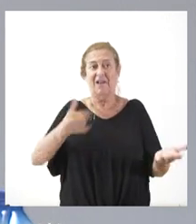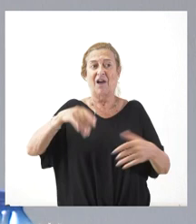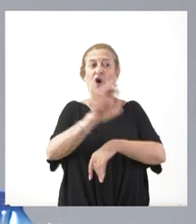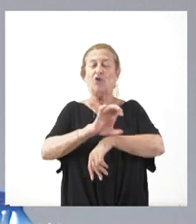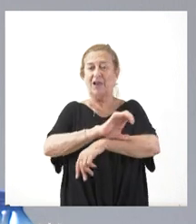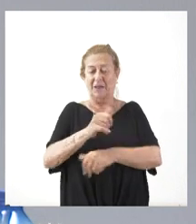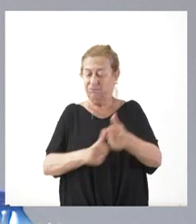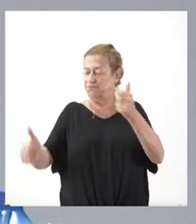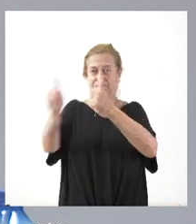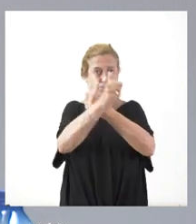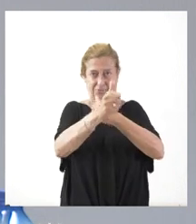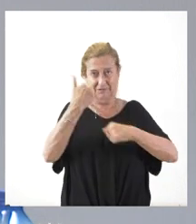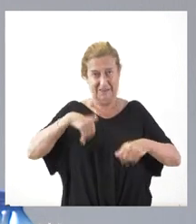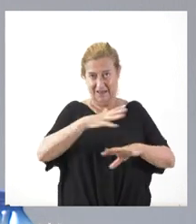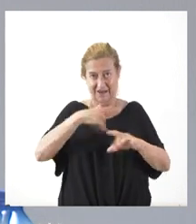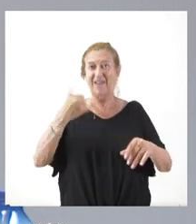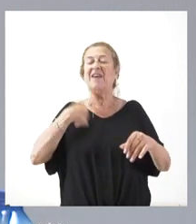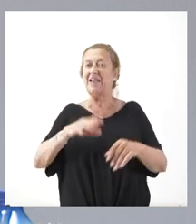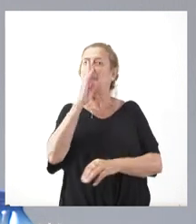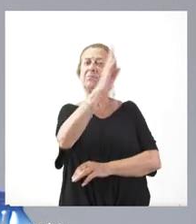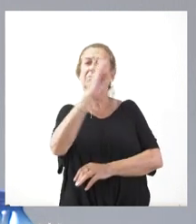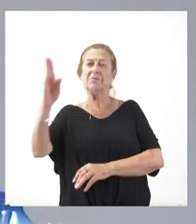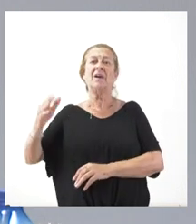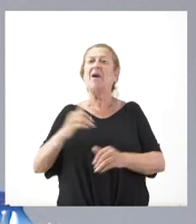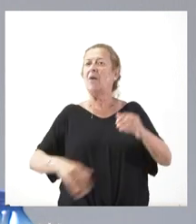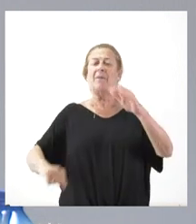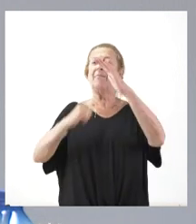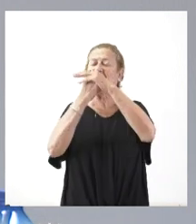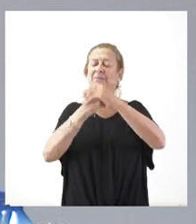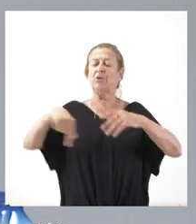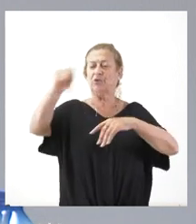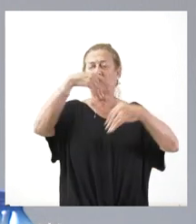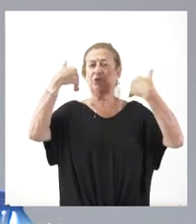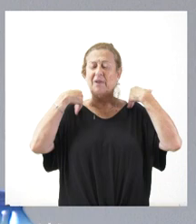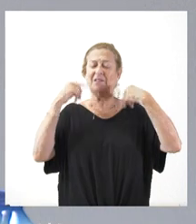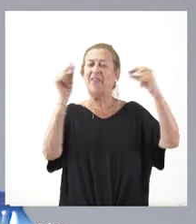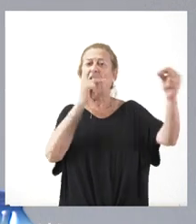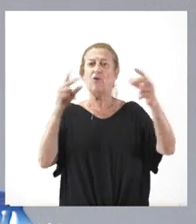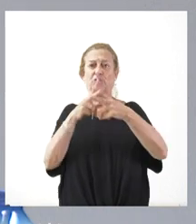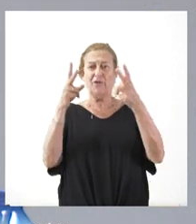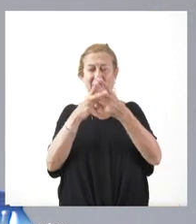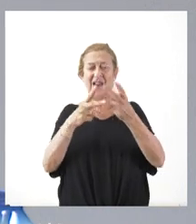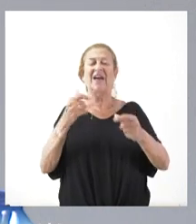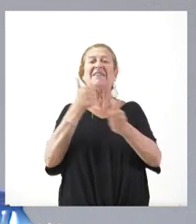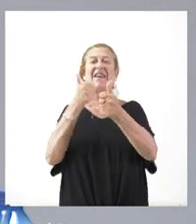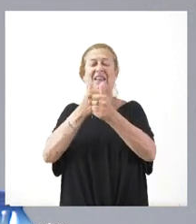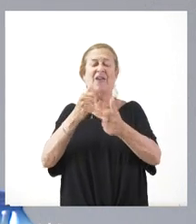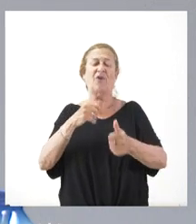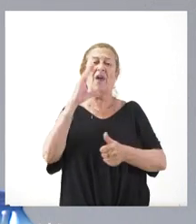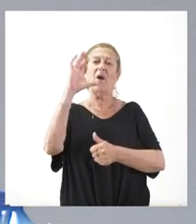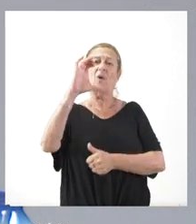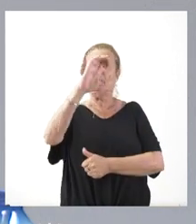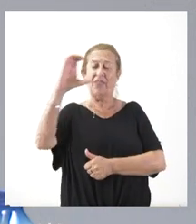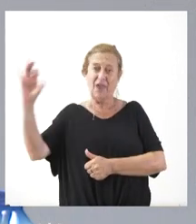Se ha dirigido ya personalmente a los máximos responsables del diálogo social, tanto al secretario general de Comisiones Obreras, de UGT, como al